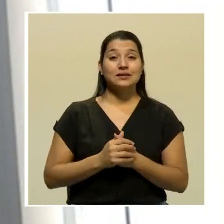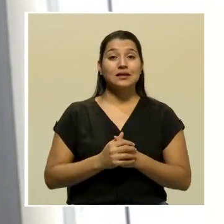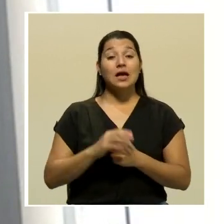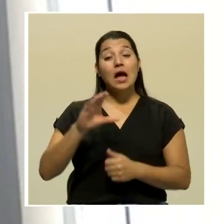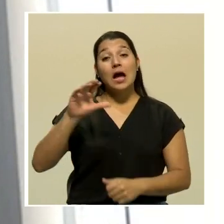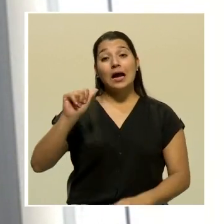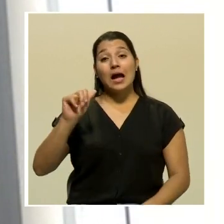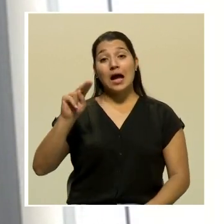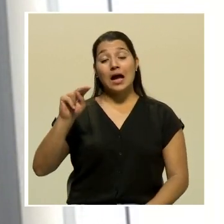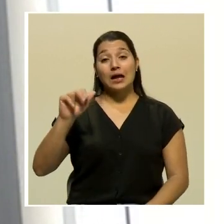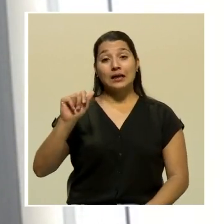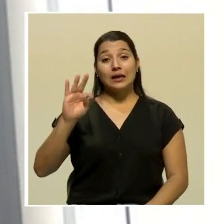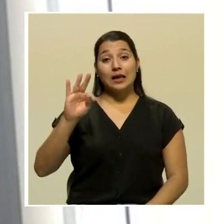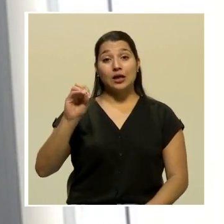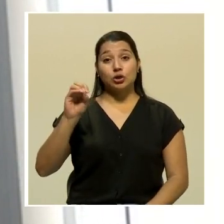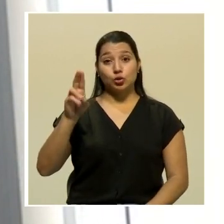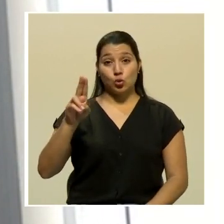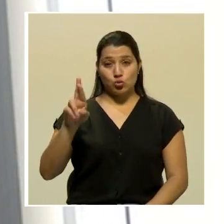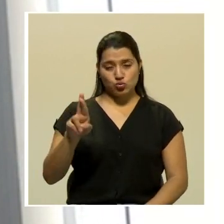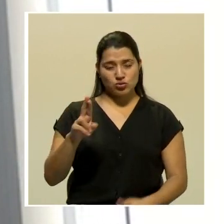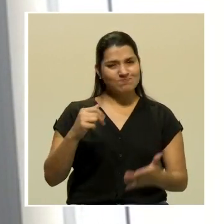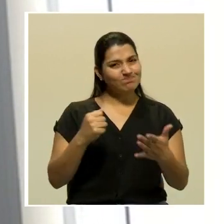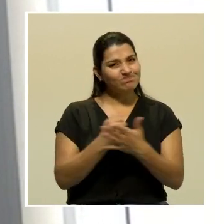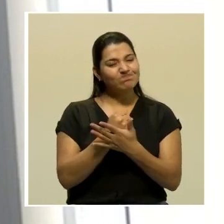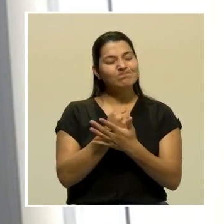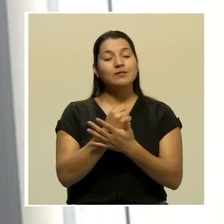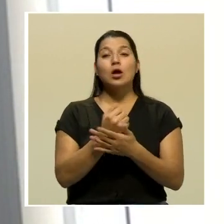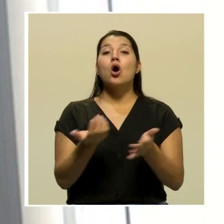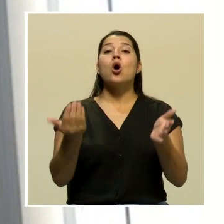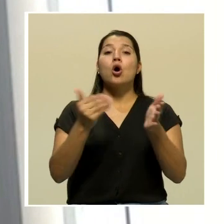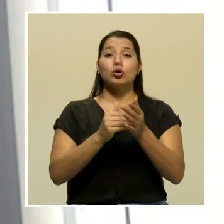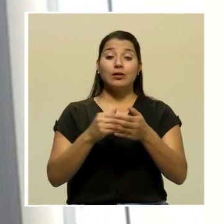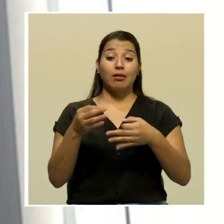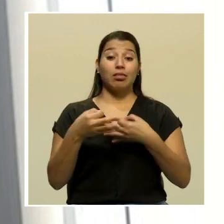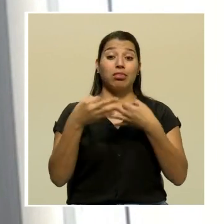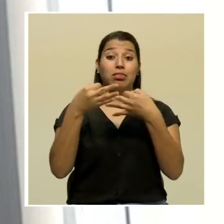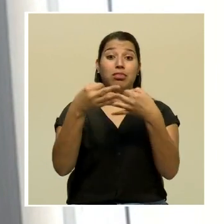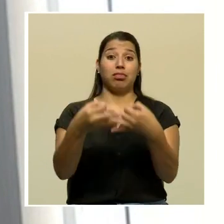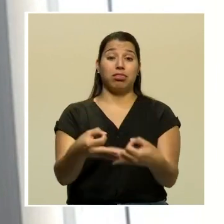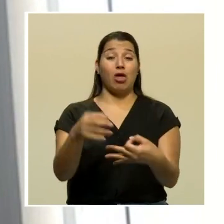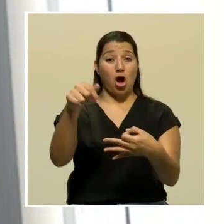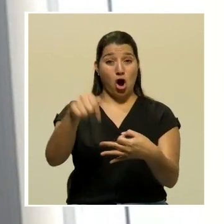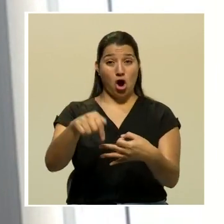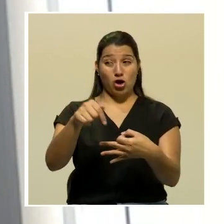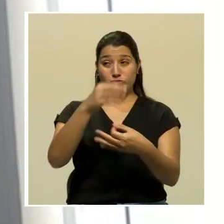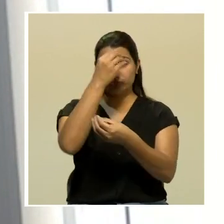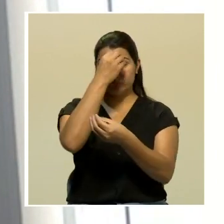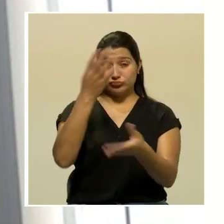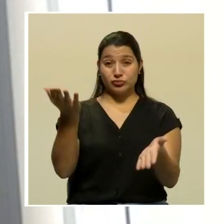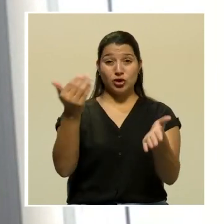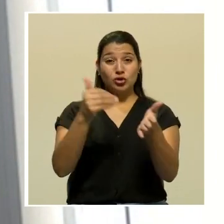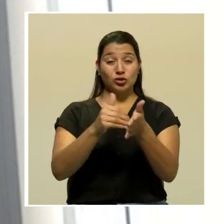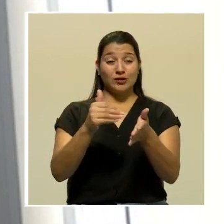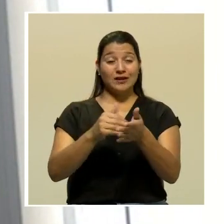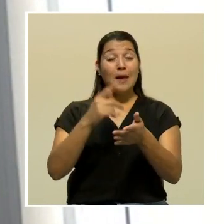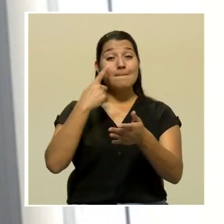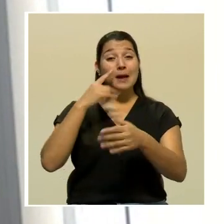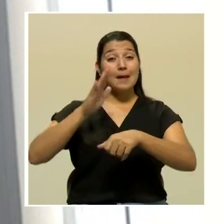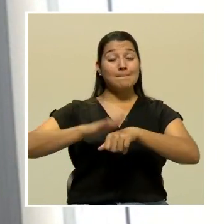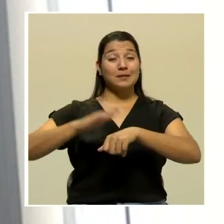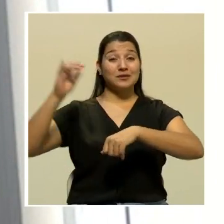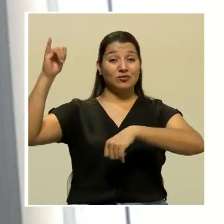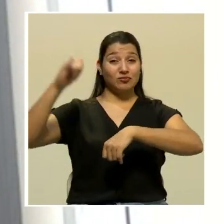Canatur, lamenta profundamente el nuevo atraso anunciado hoy en la apertura de las fronteras aéreas.